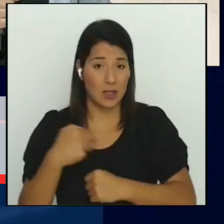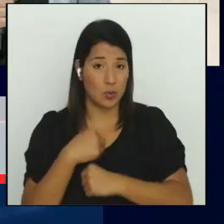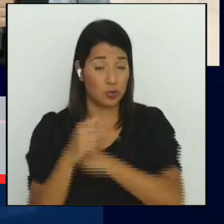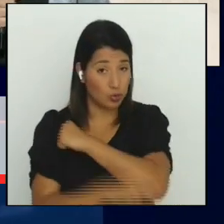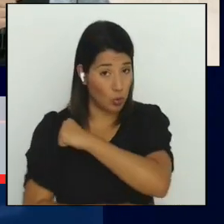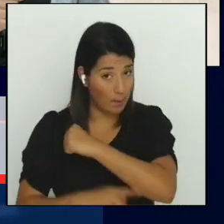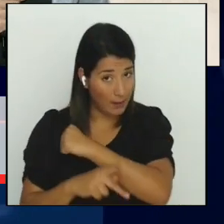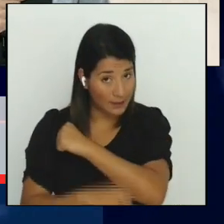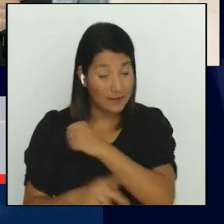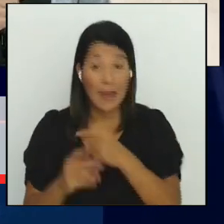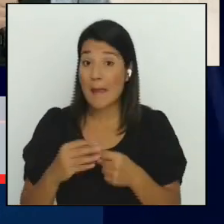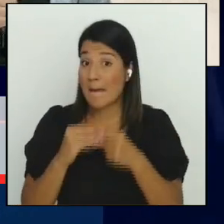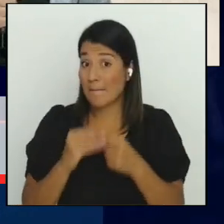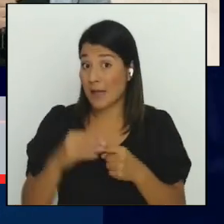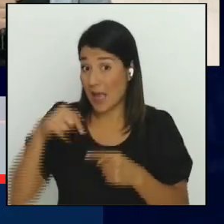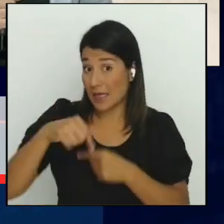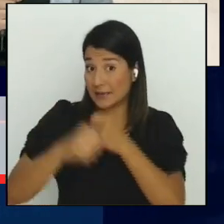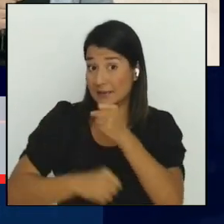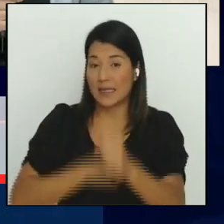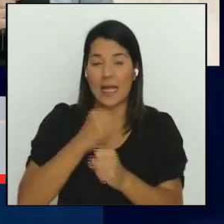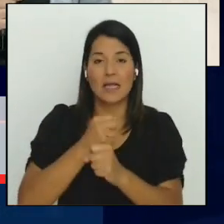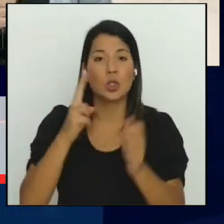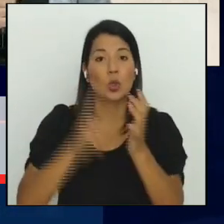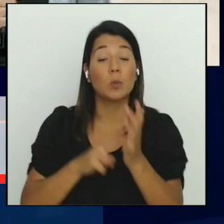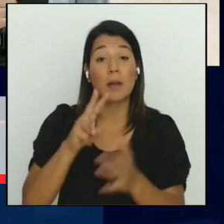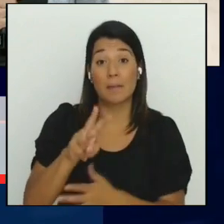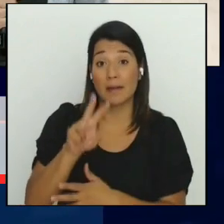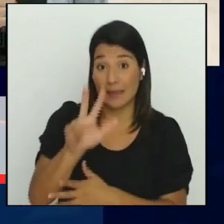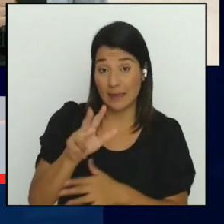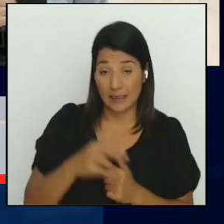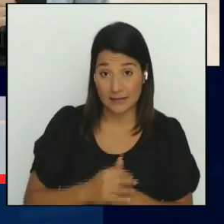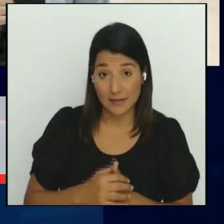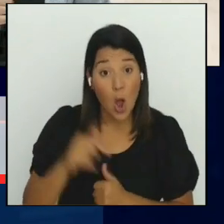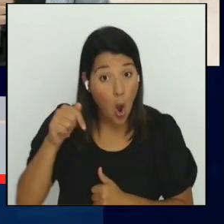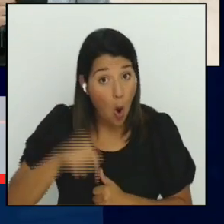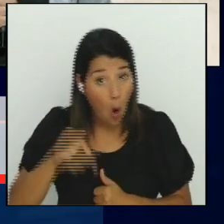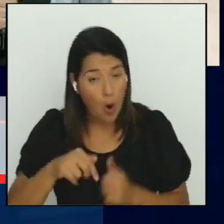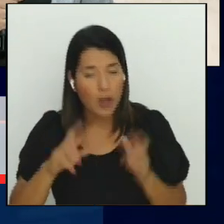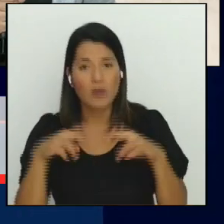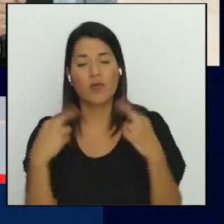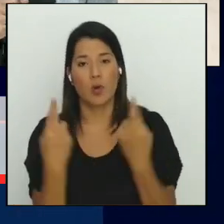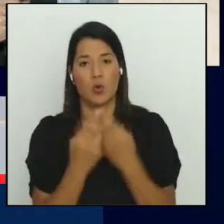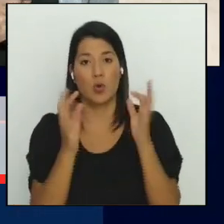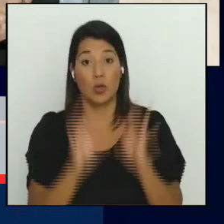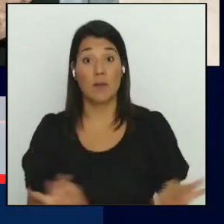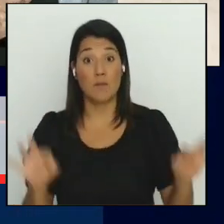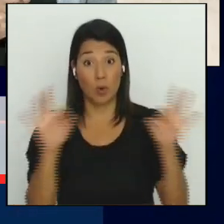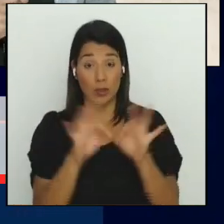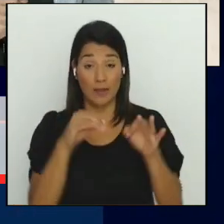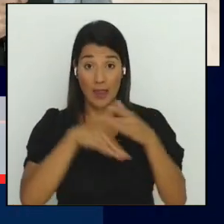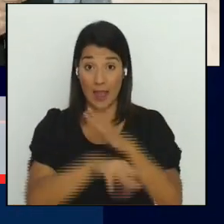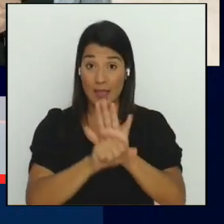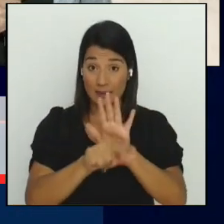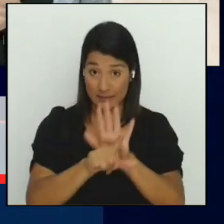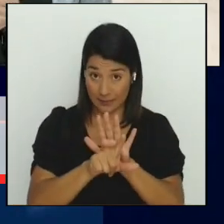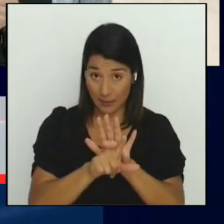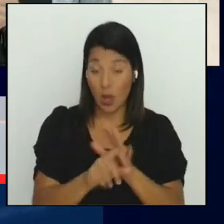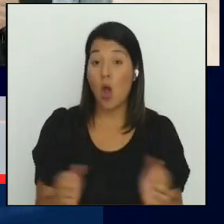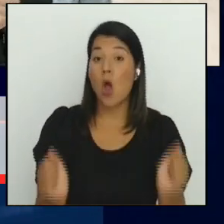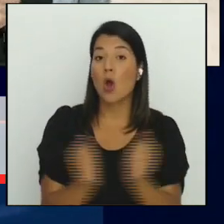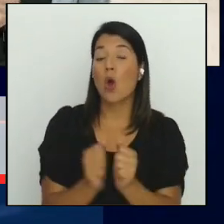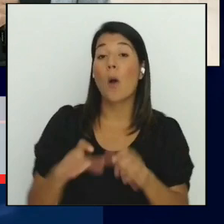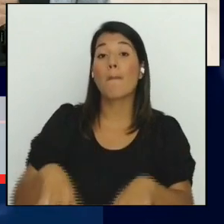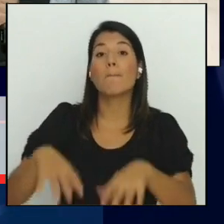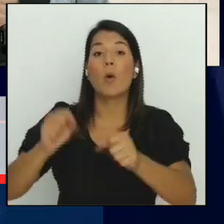2023. Hoy justamente hubo una reunión importante acá en el Congreso con el Poder Judicial donde se